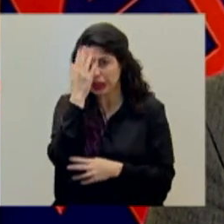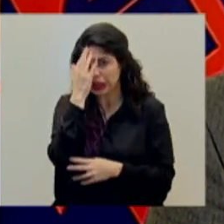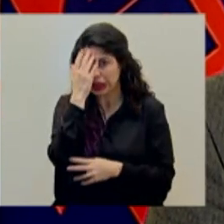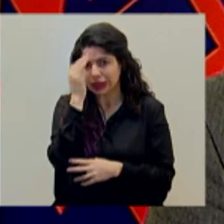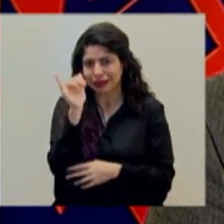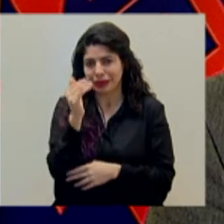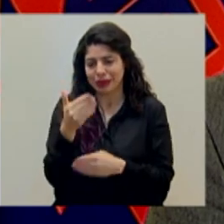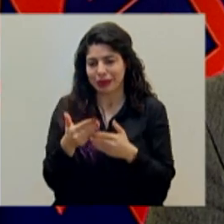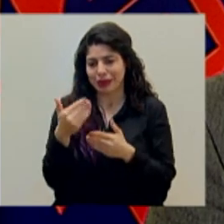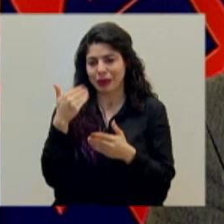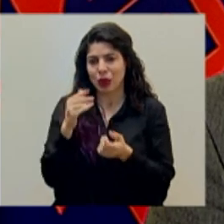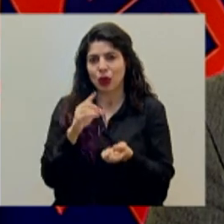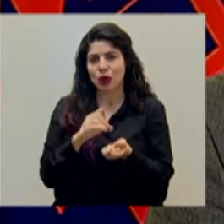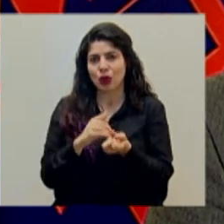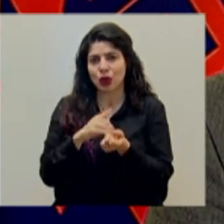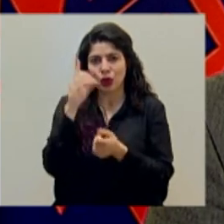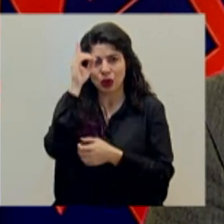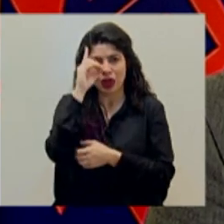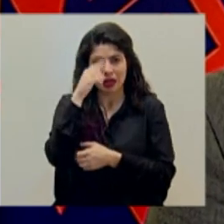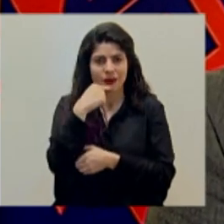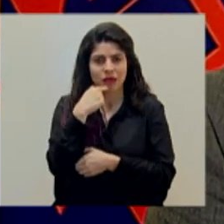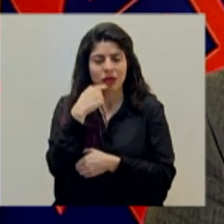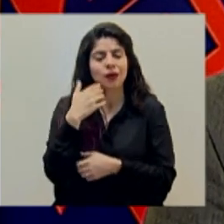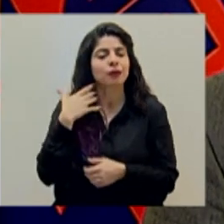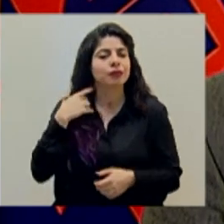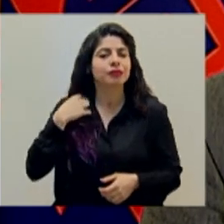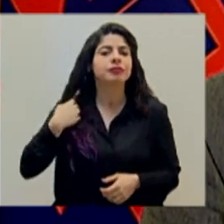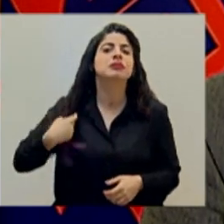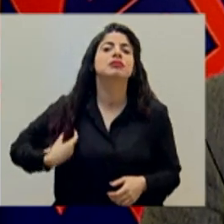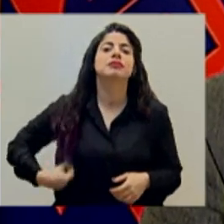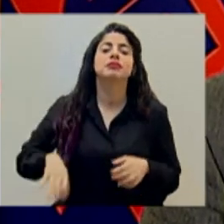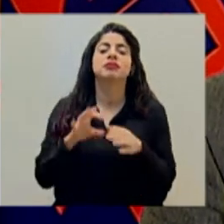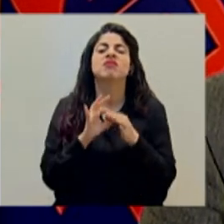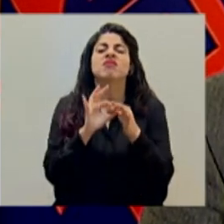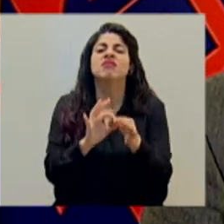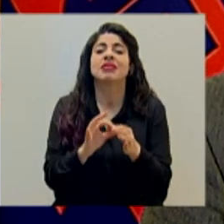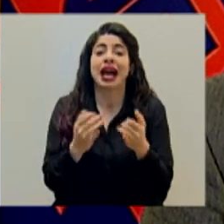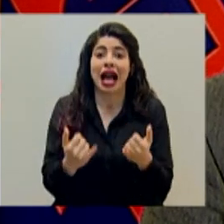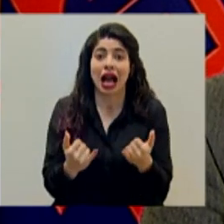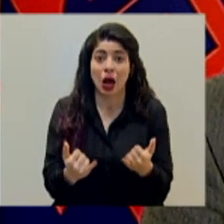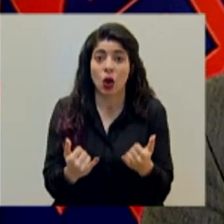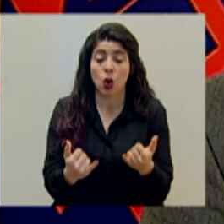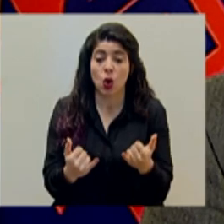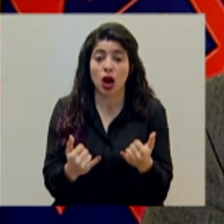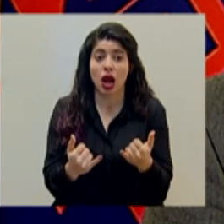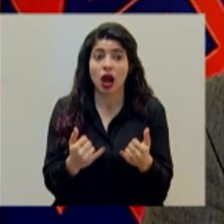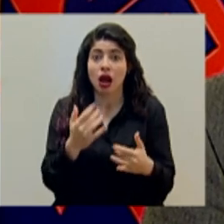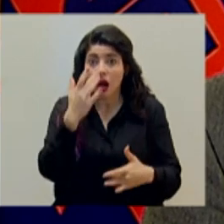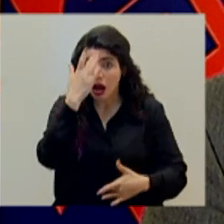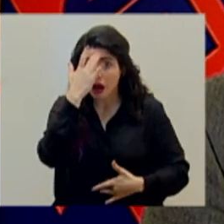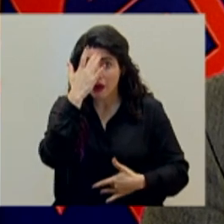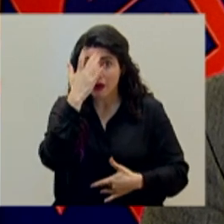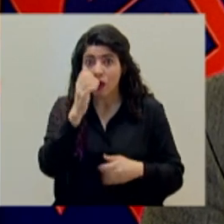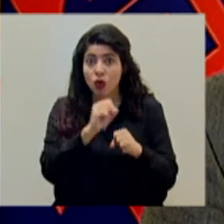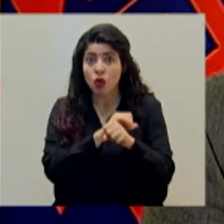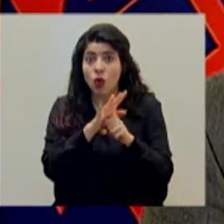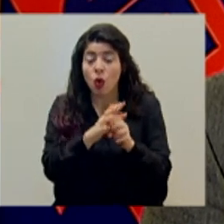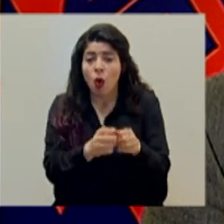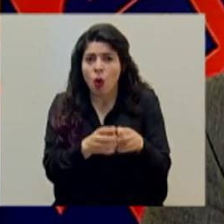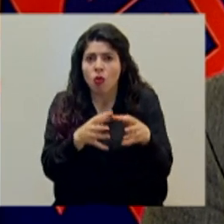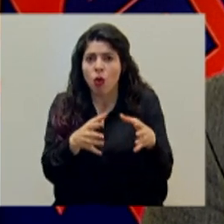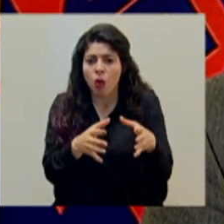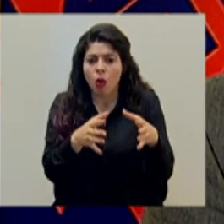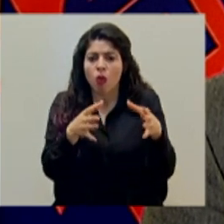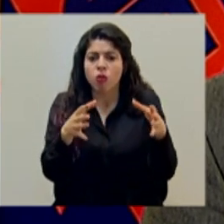mencionaba el doctor Salas, en relación al incremento de nuevos casos por COVID-19,